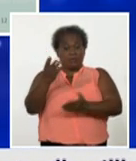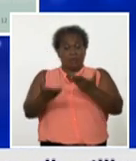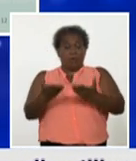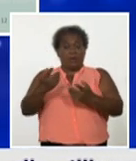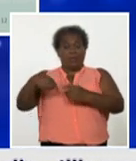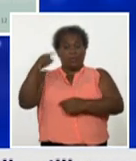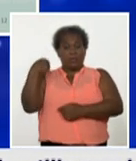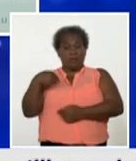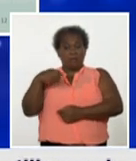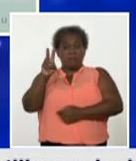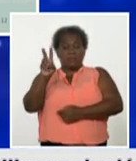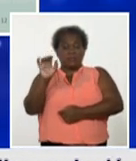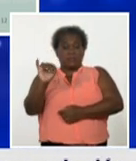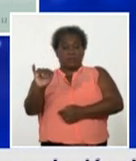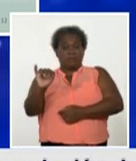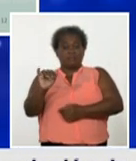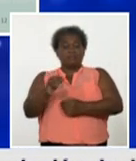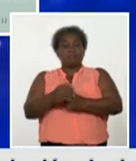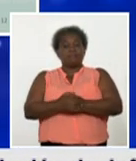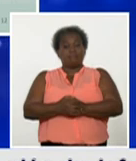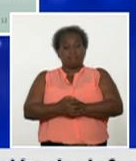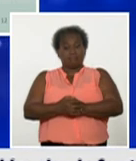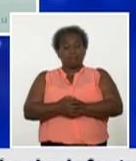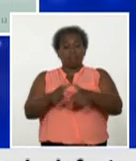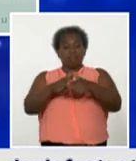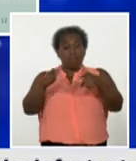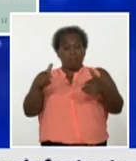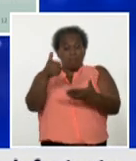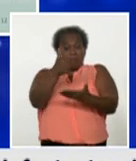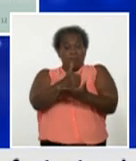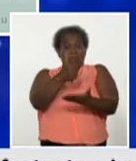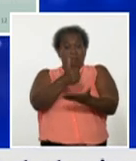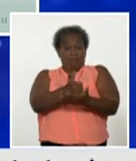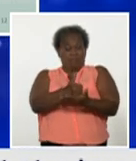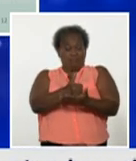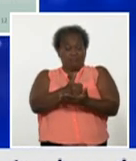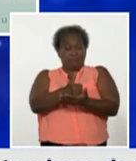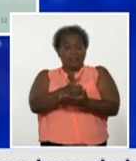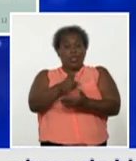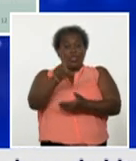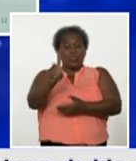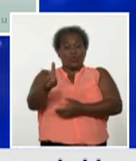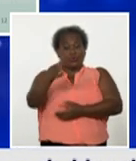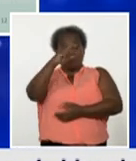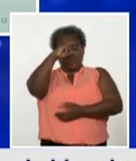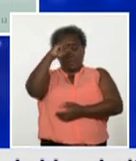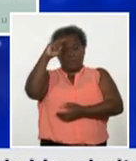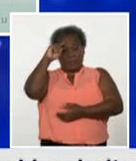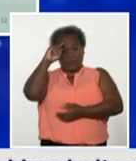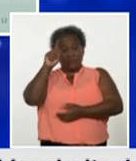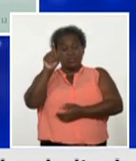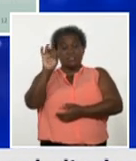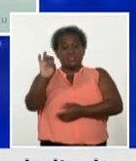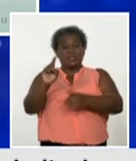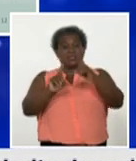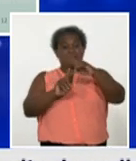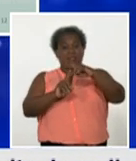ayer el mayor número en el municipio cabecera 12 en santiespíritus 7 en trinidad